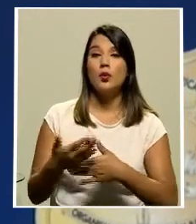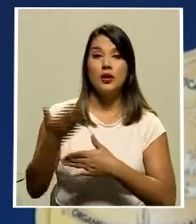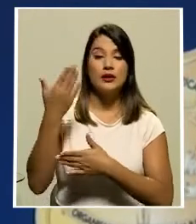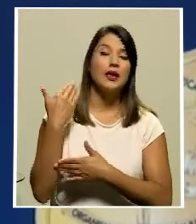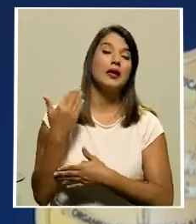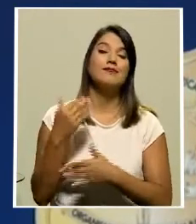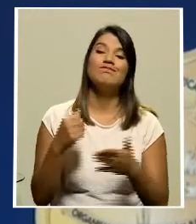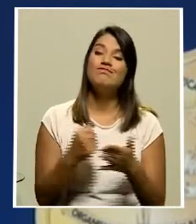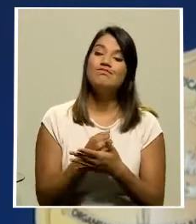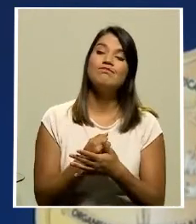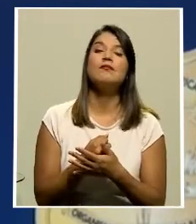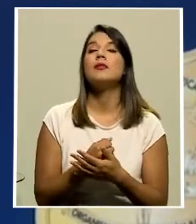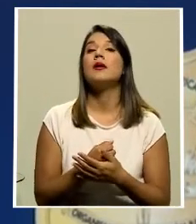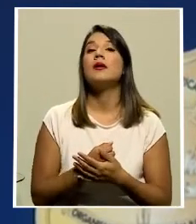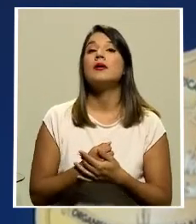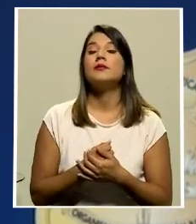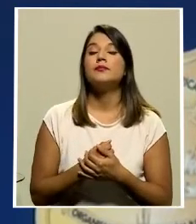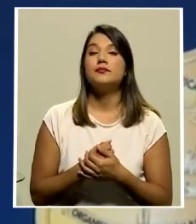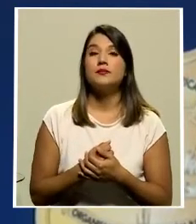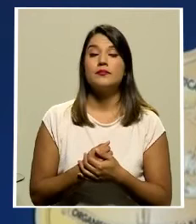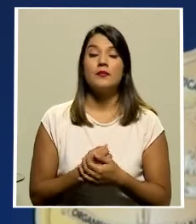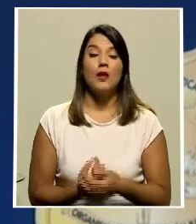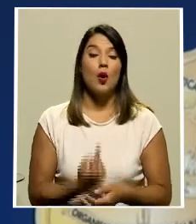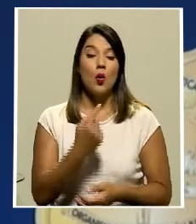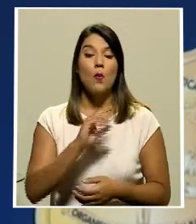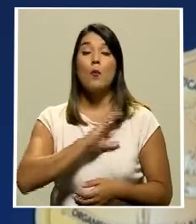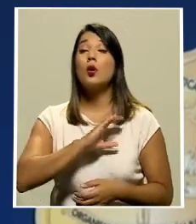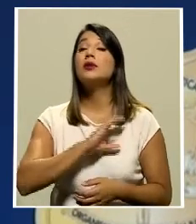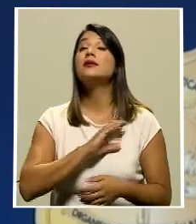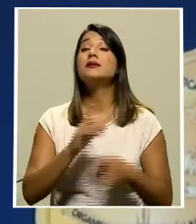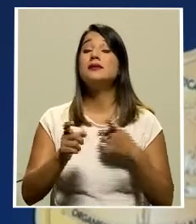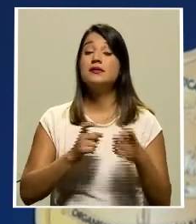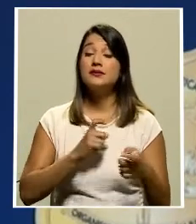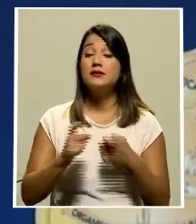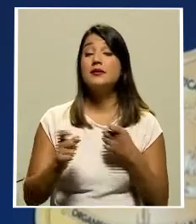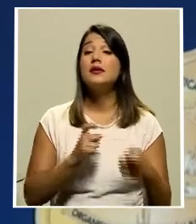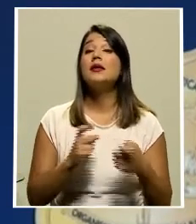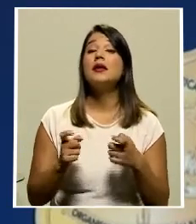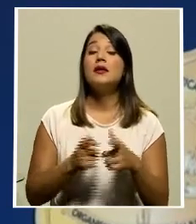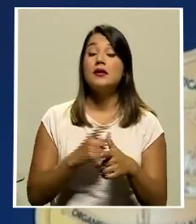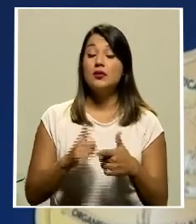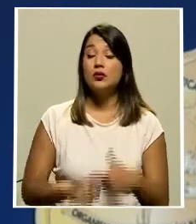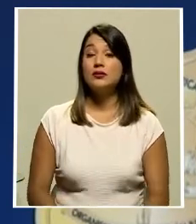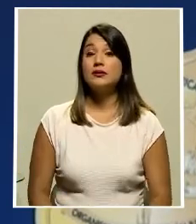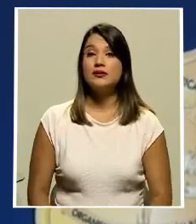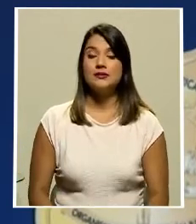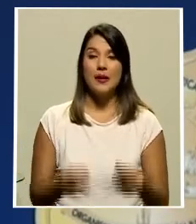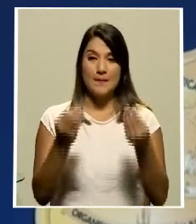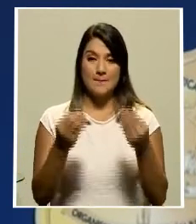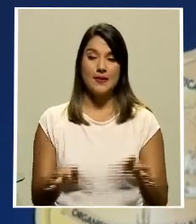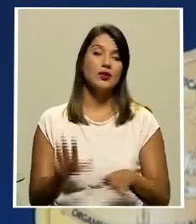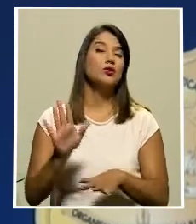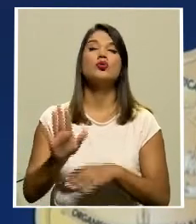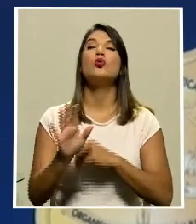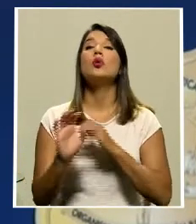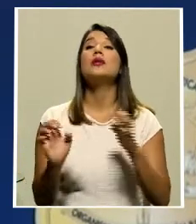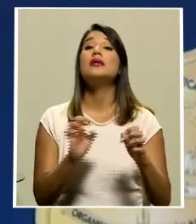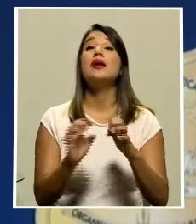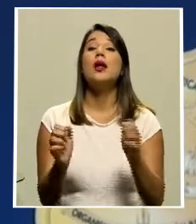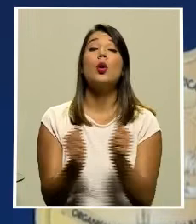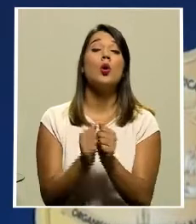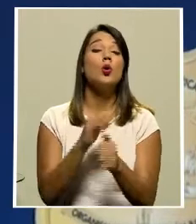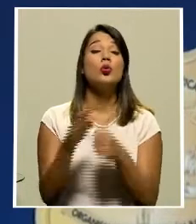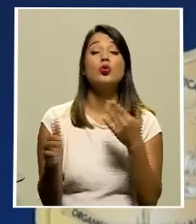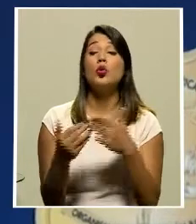desdichadamente pues a este policía administrativo al señor Daniel Fallas se le extravió su billetera con todos sus